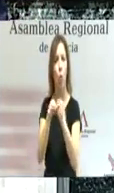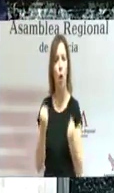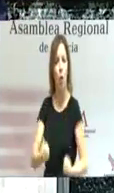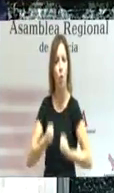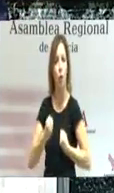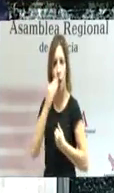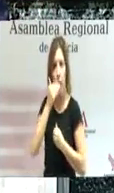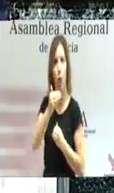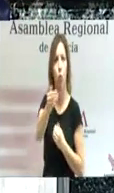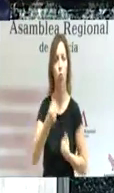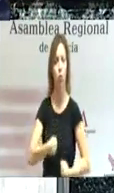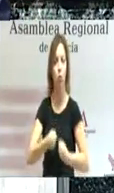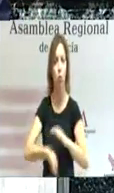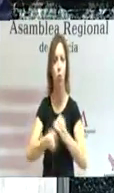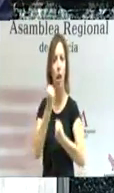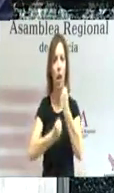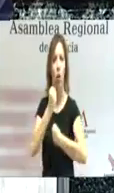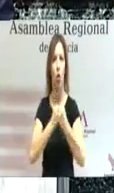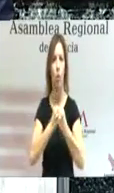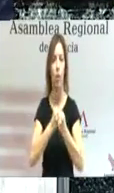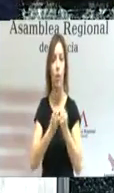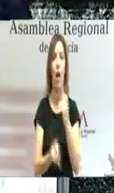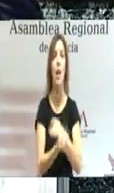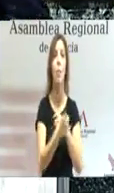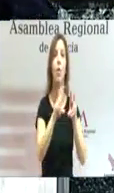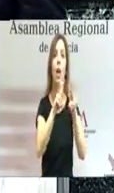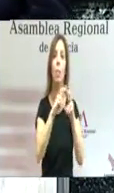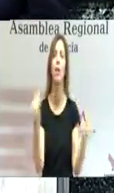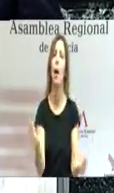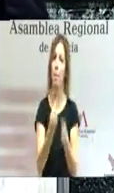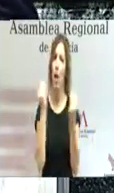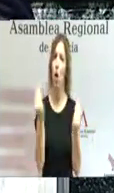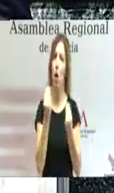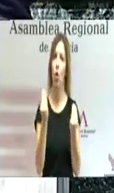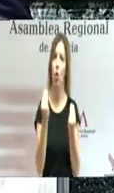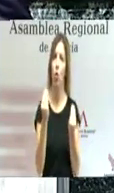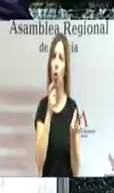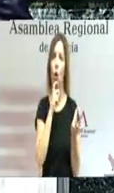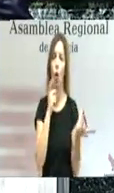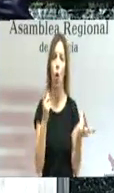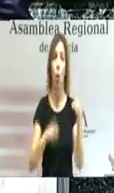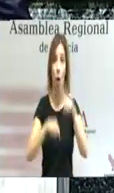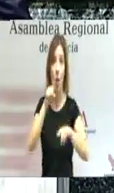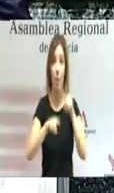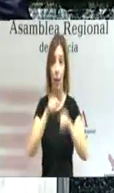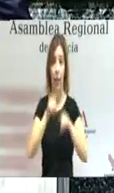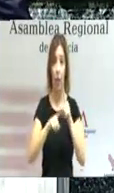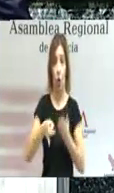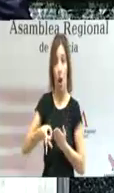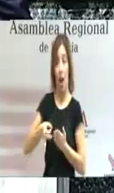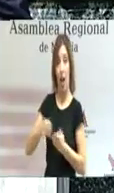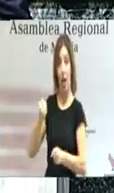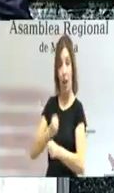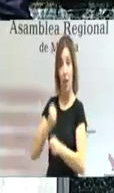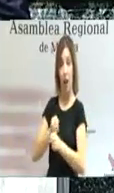próximos años. Mejoraremos la productividad de nuestras empresas en la medida que mejoremos la calidad del